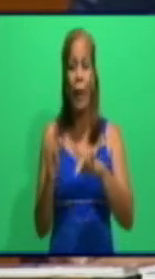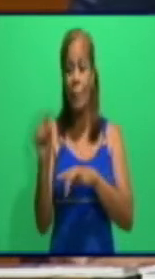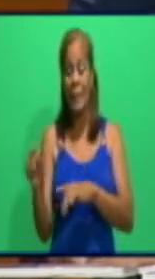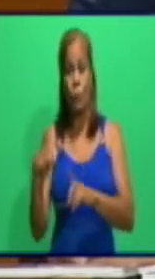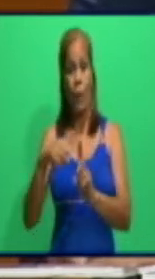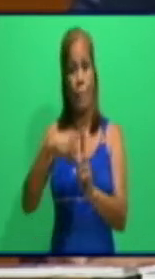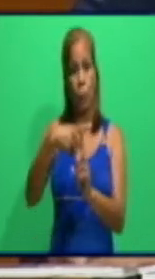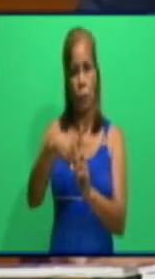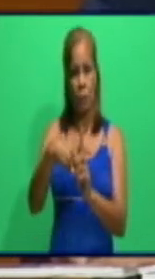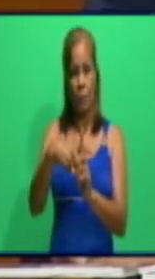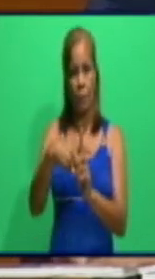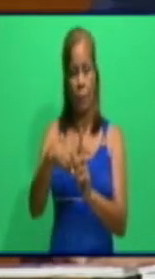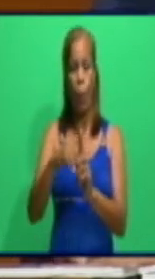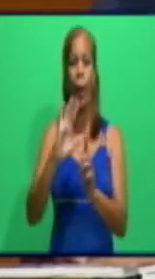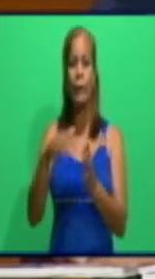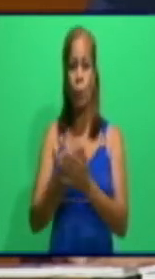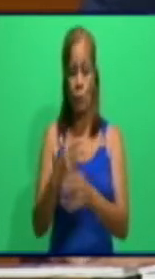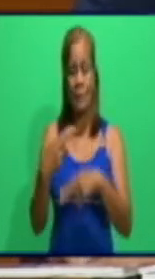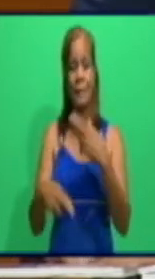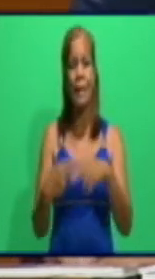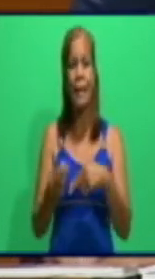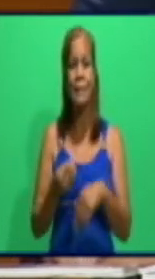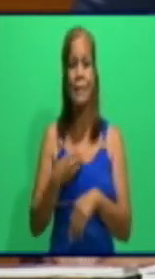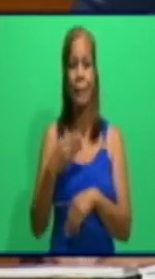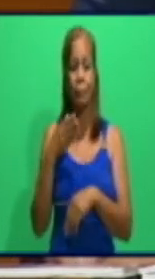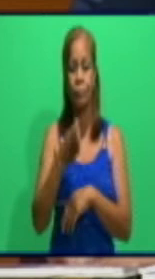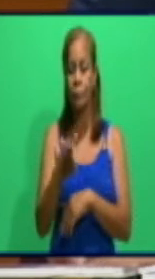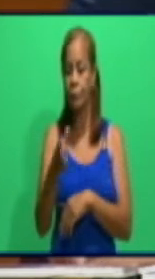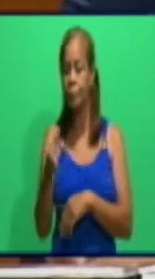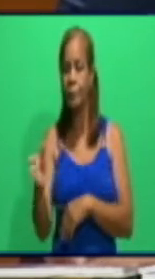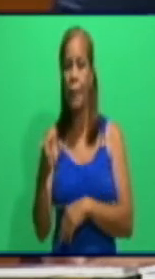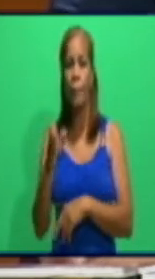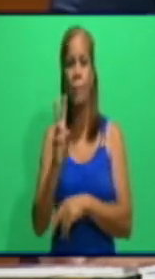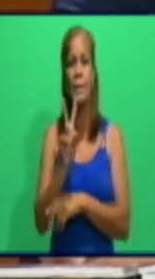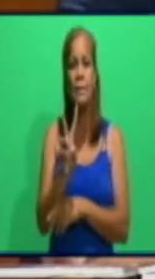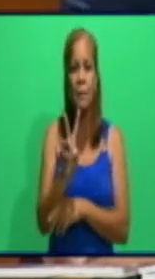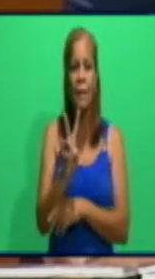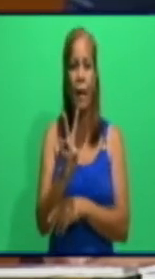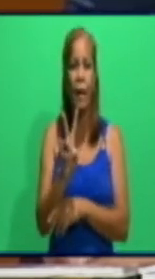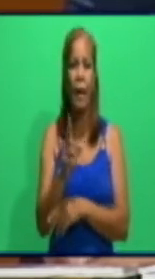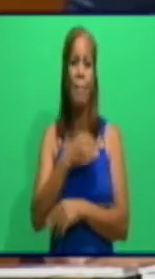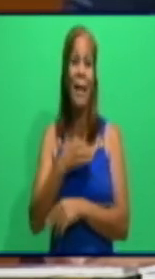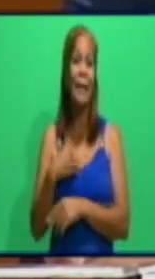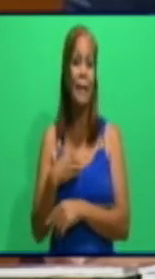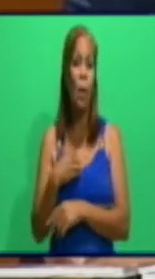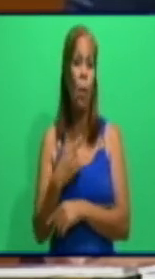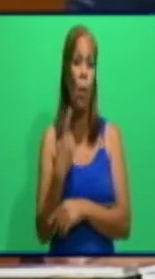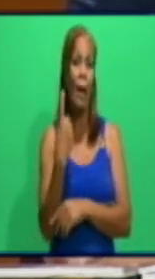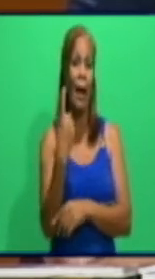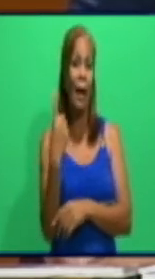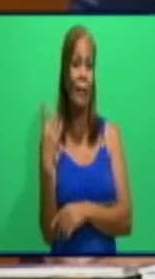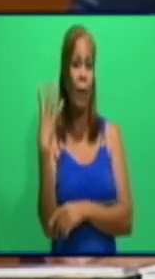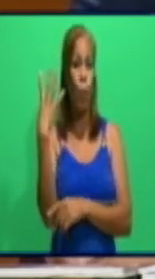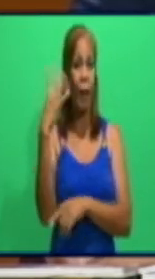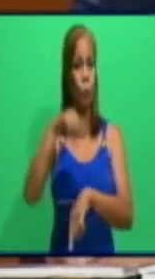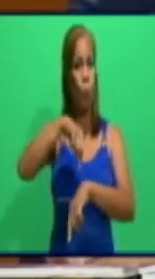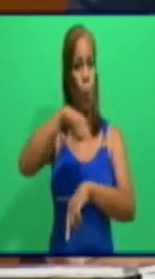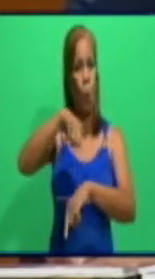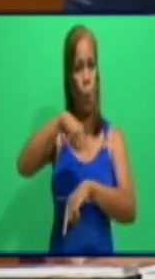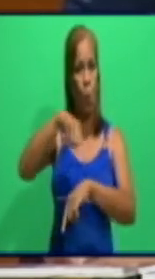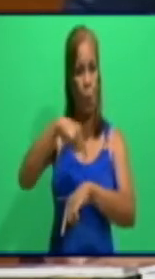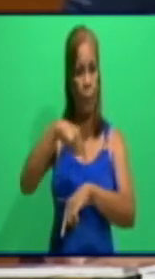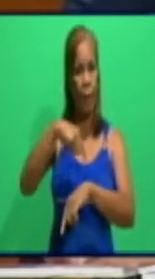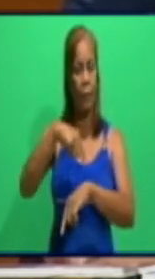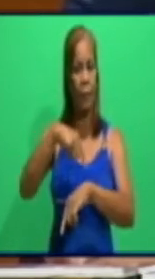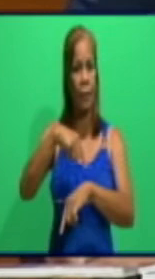médico, el pase de visita y la evolución es cada cuatro horas. Se hace un pase de visita general, se discute cada caso en el colectivo